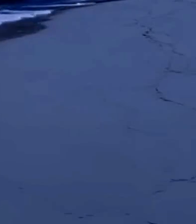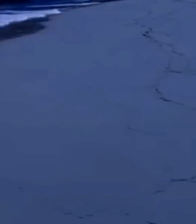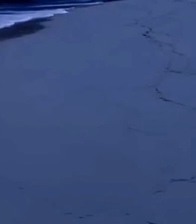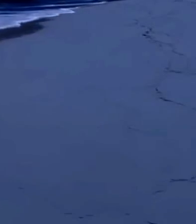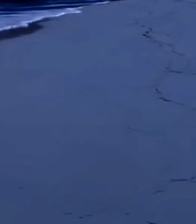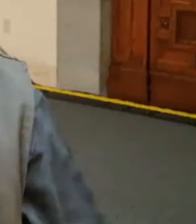Gracias por ver el video.